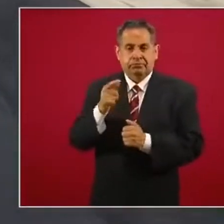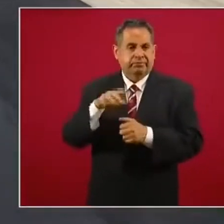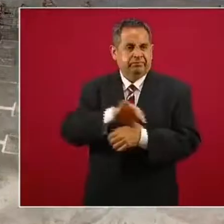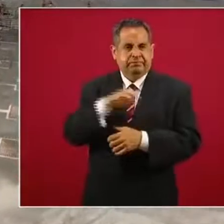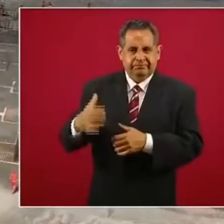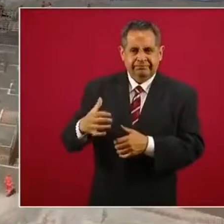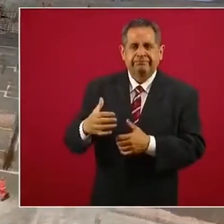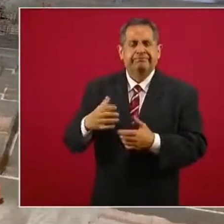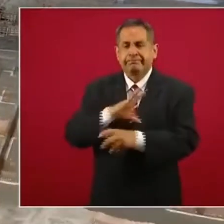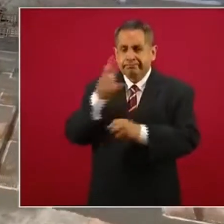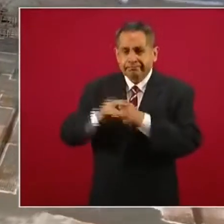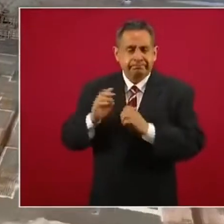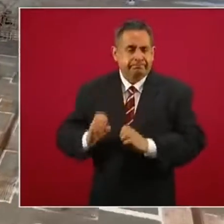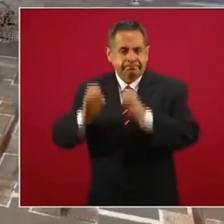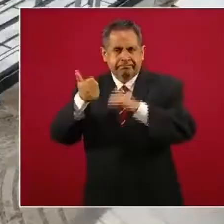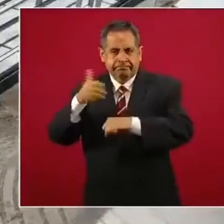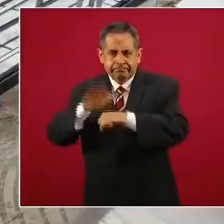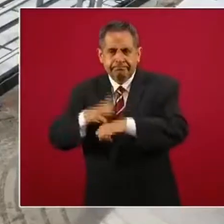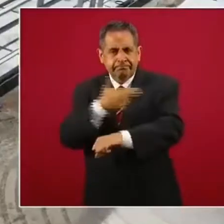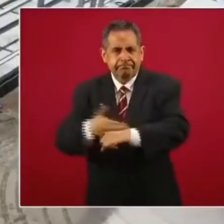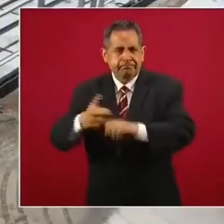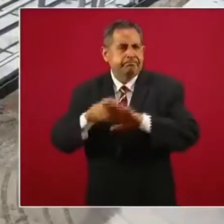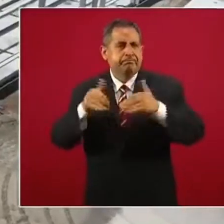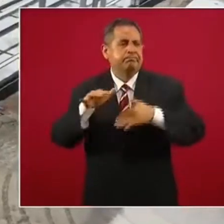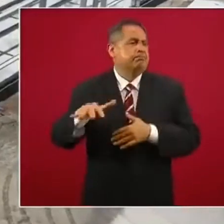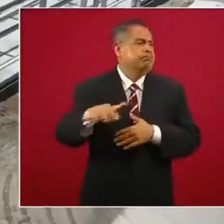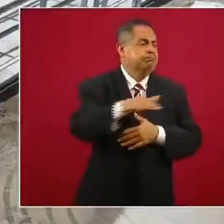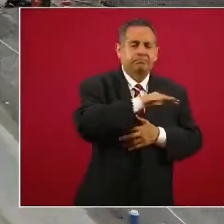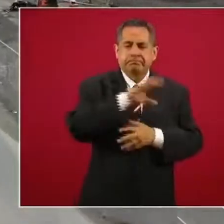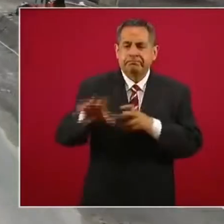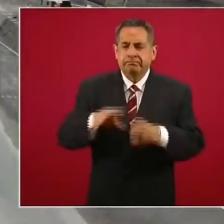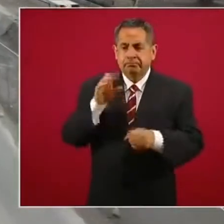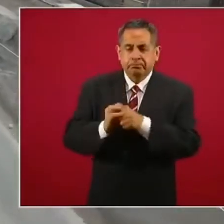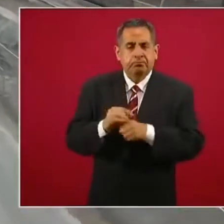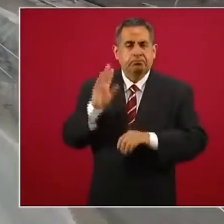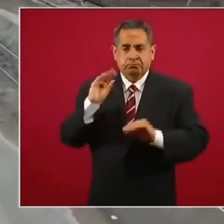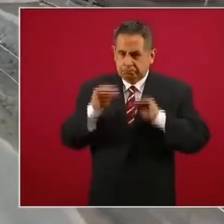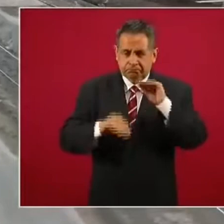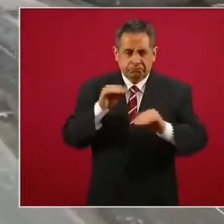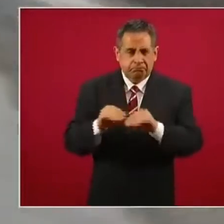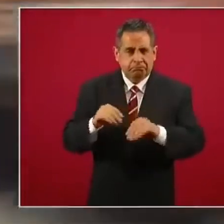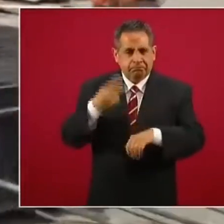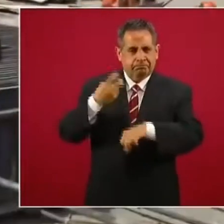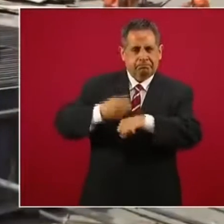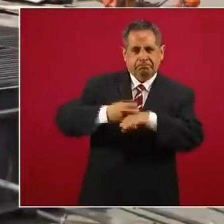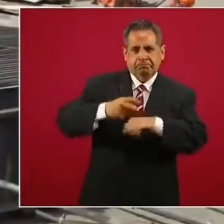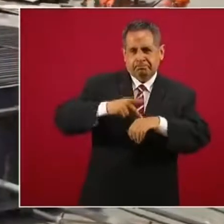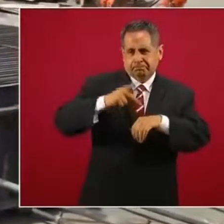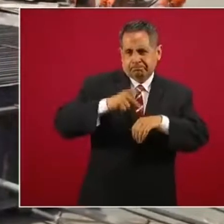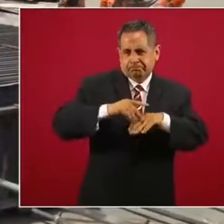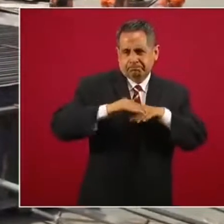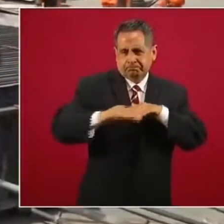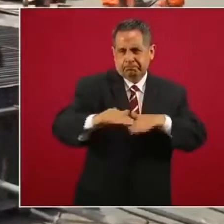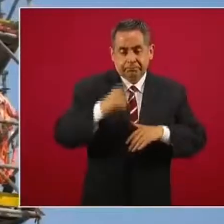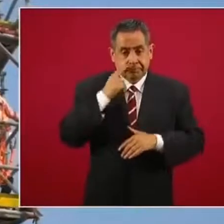obras de integración, edificios de administración y obras externas. Todas estas se encuentran en etapa de cimentación y pilotaje. En las plantas de